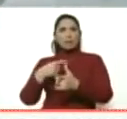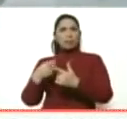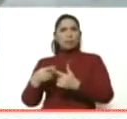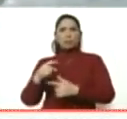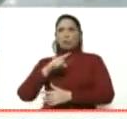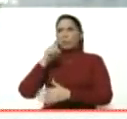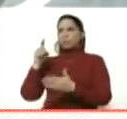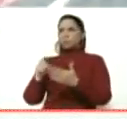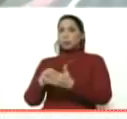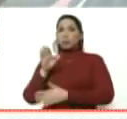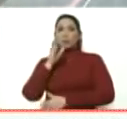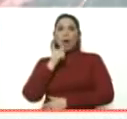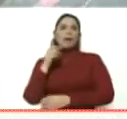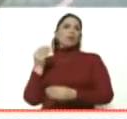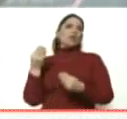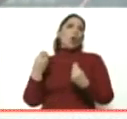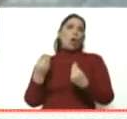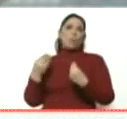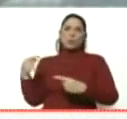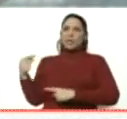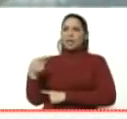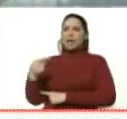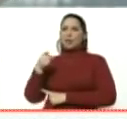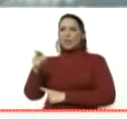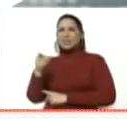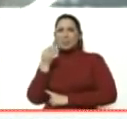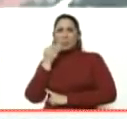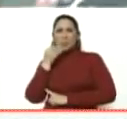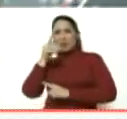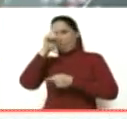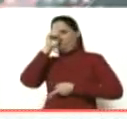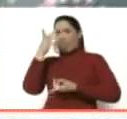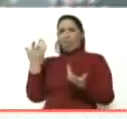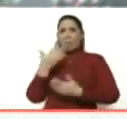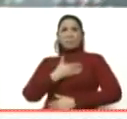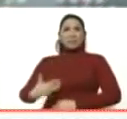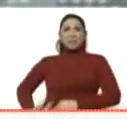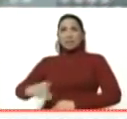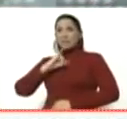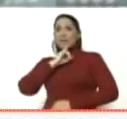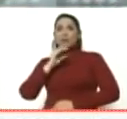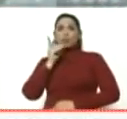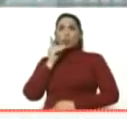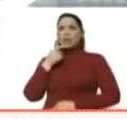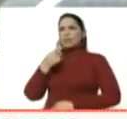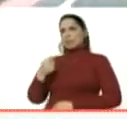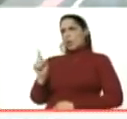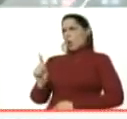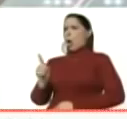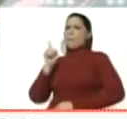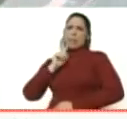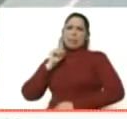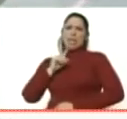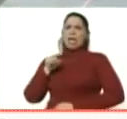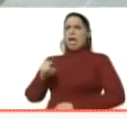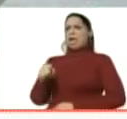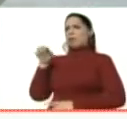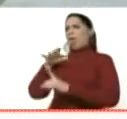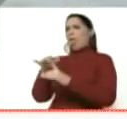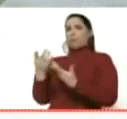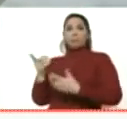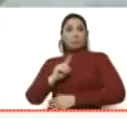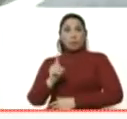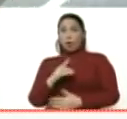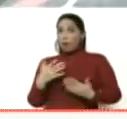absoluta, no hay cómo negarlo, yo creo que es una ridiculecia del presidente Duque estar negando esto, es ni siquiera